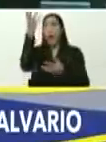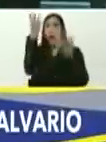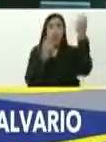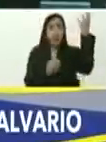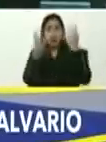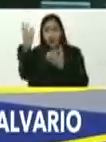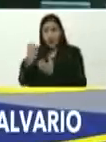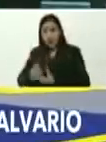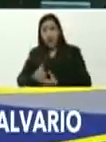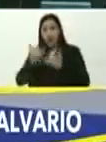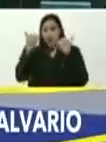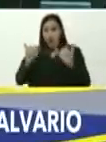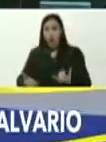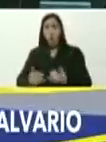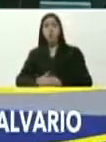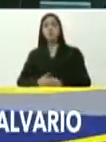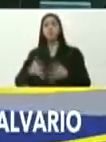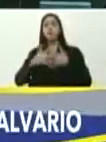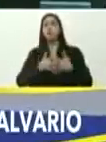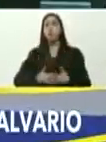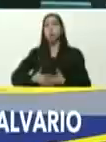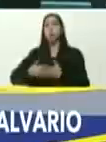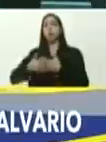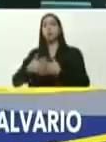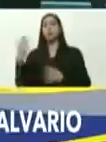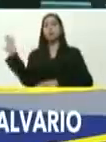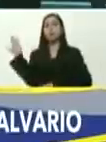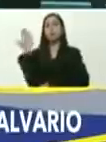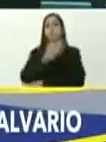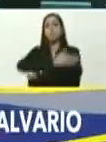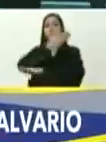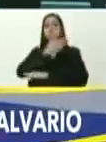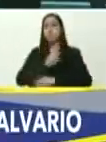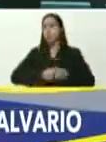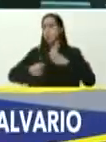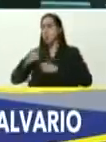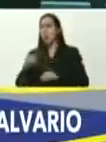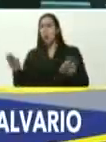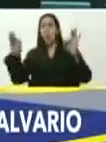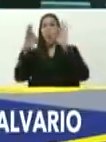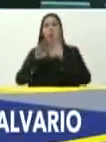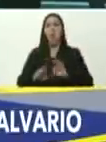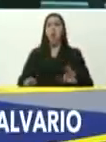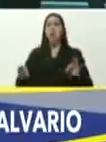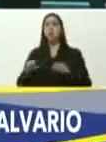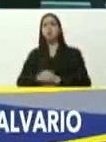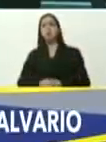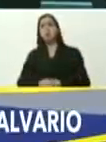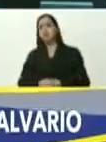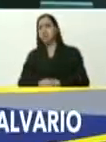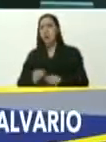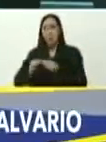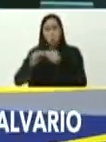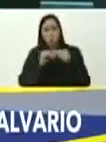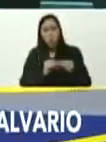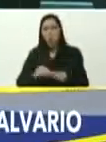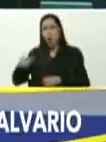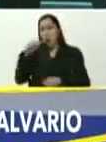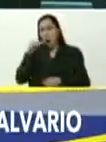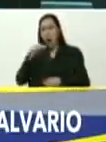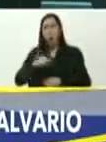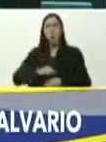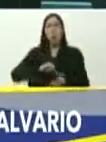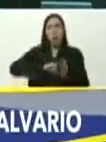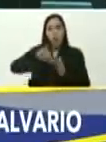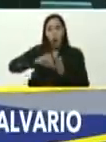y de un día para otro, Estados Unidos, prohibió, que se le vendieran a Venezuela, los repuestos del agua, de las bombas,